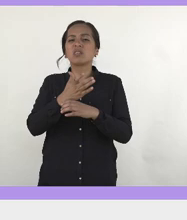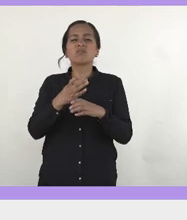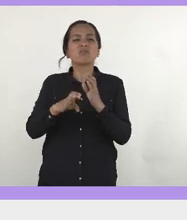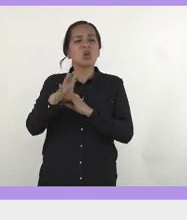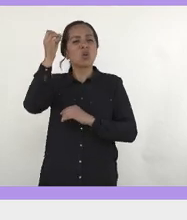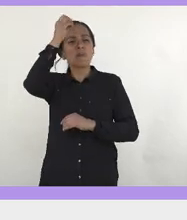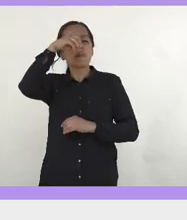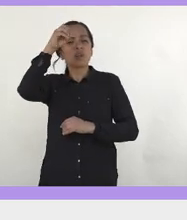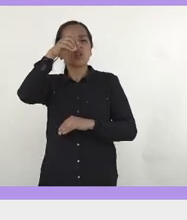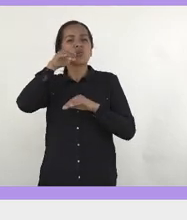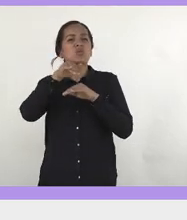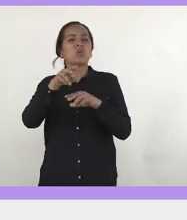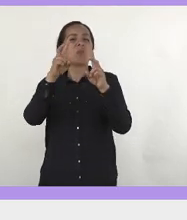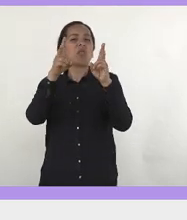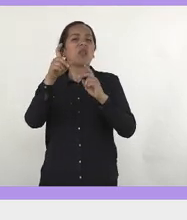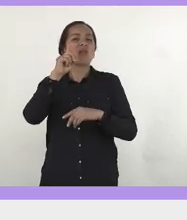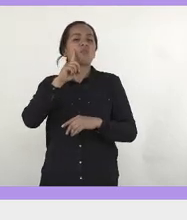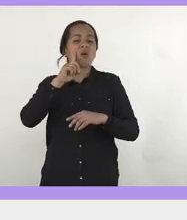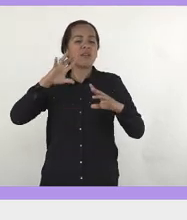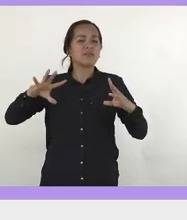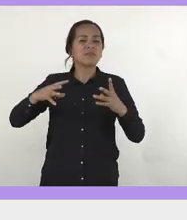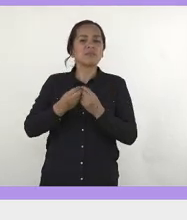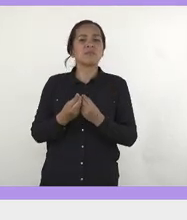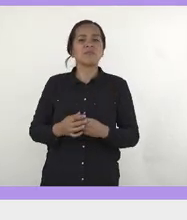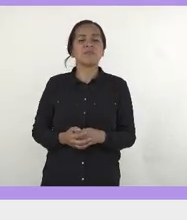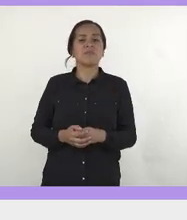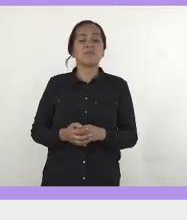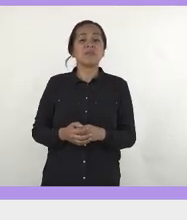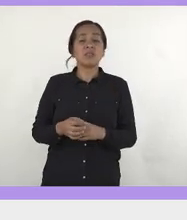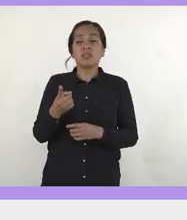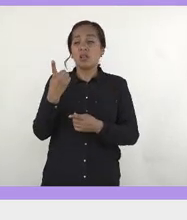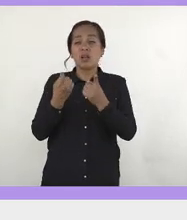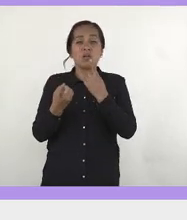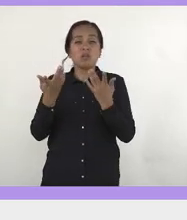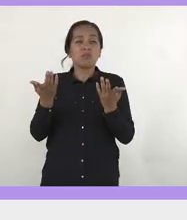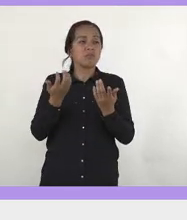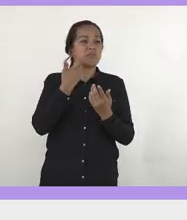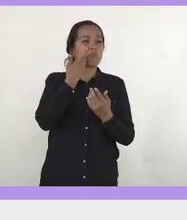hecho creer sobre nosotras las mujeres? ¿Alguien que quiera...?